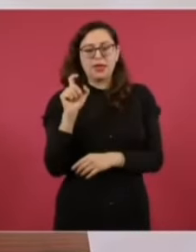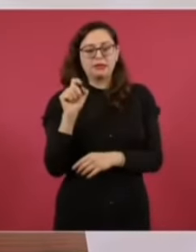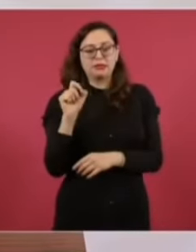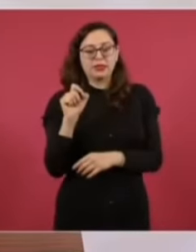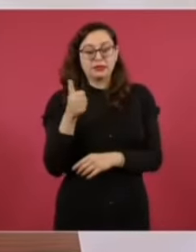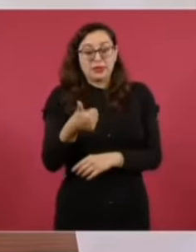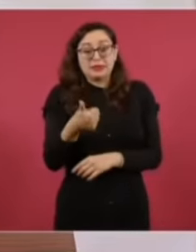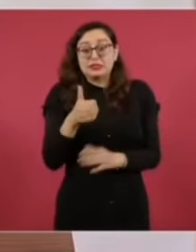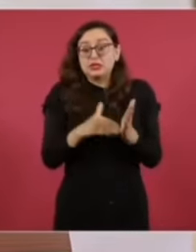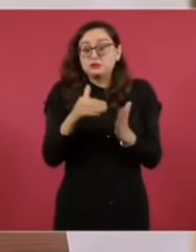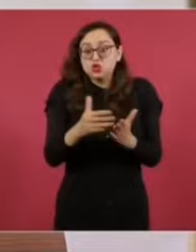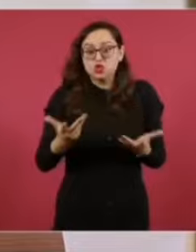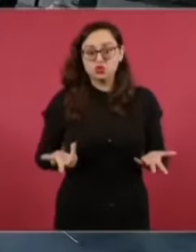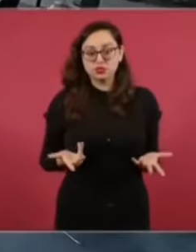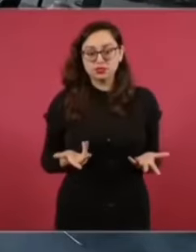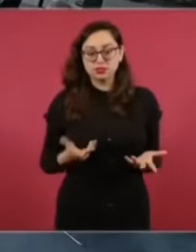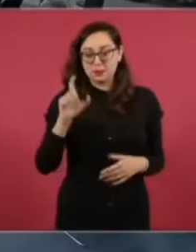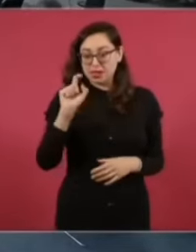26 millones.